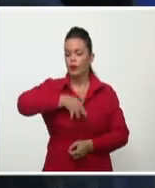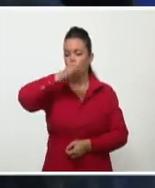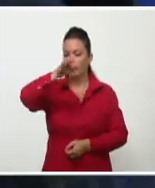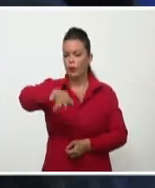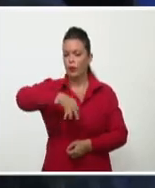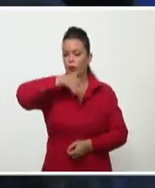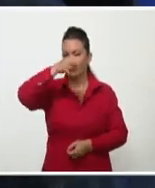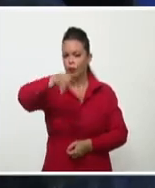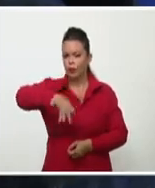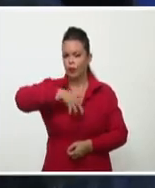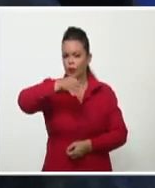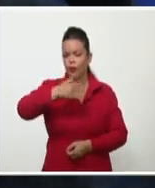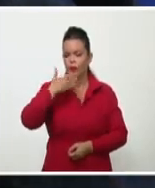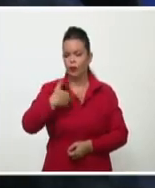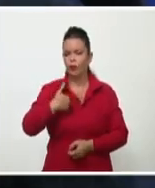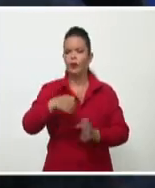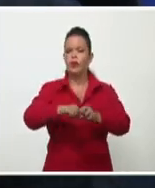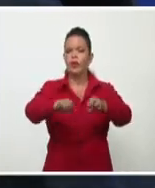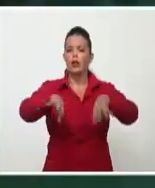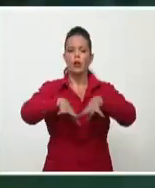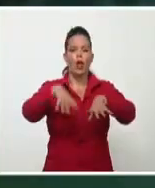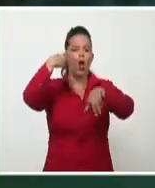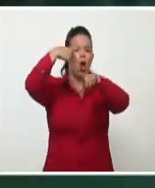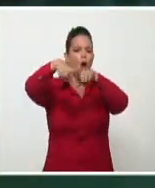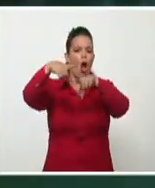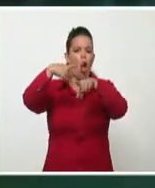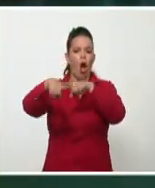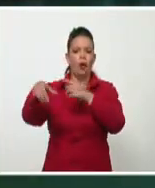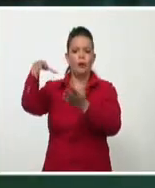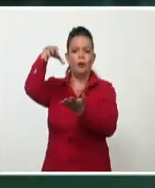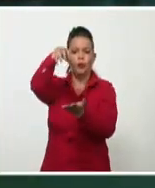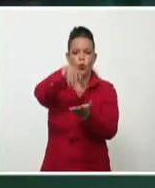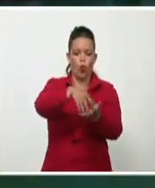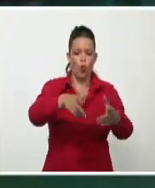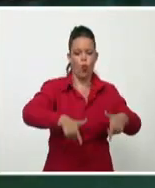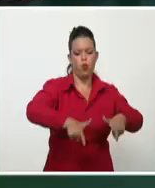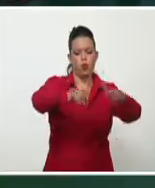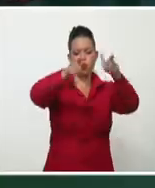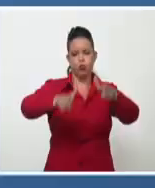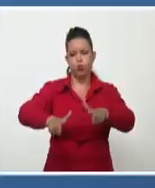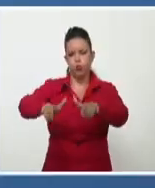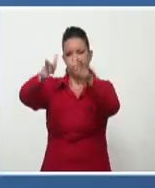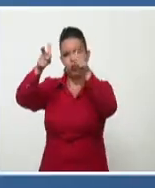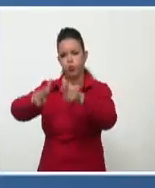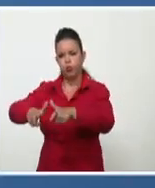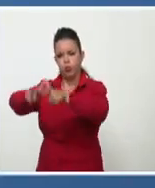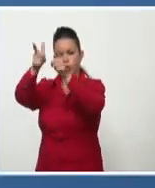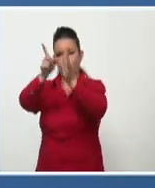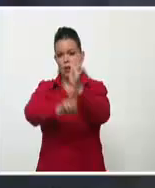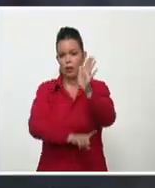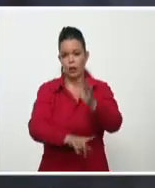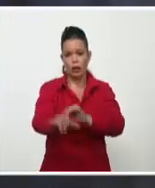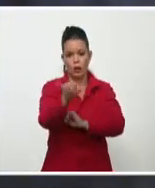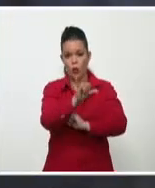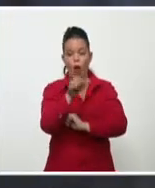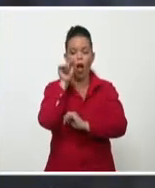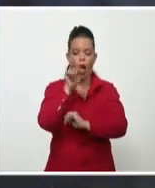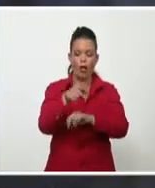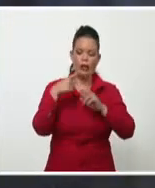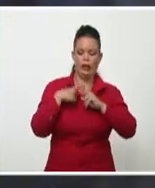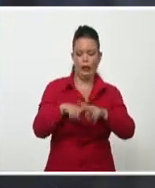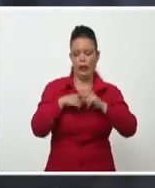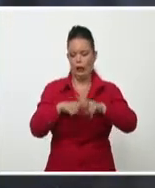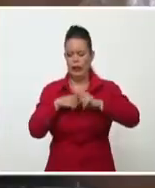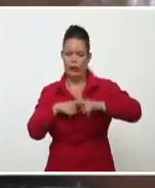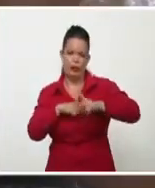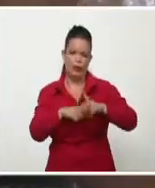a la situación que presentan otros bloques térmicos del país que cumplen ciclos de mantenimientos y enfatizó